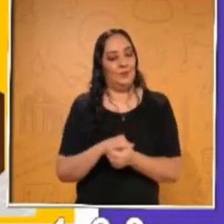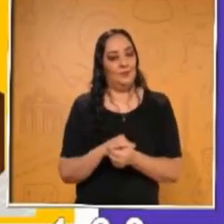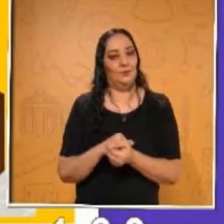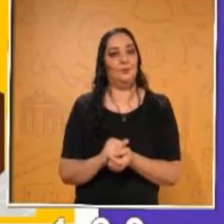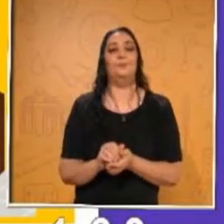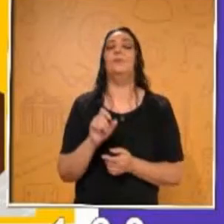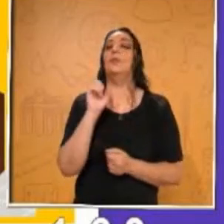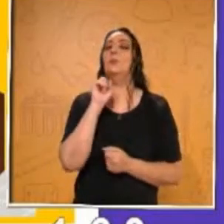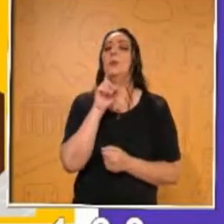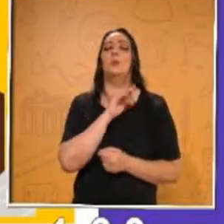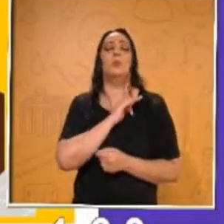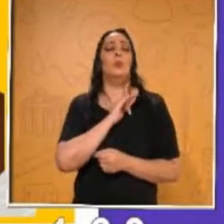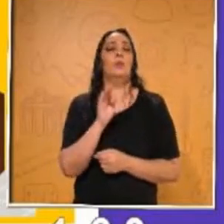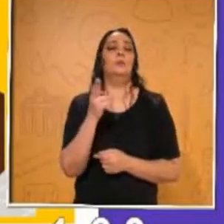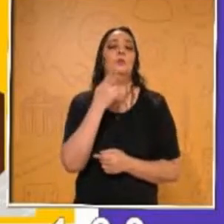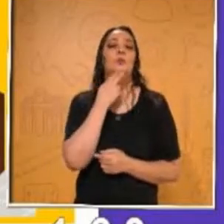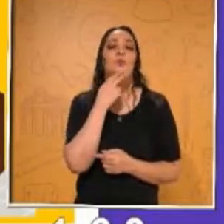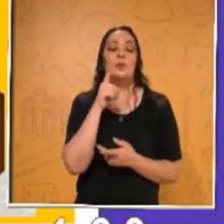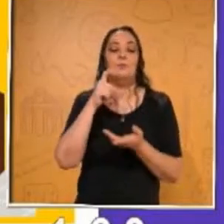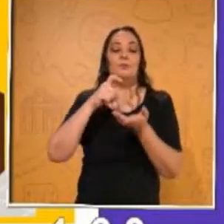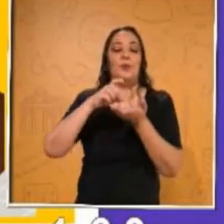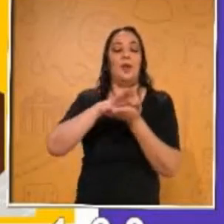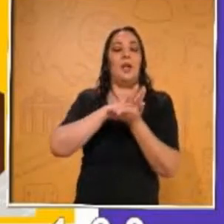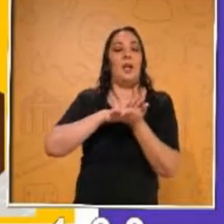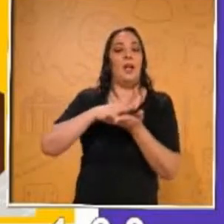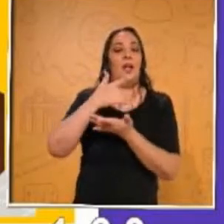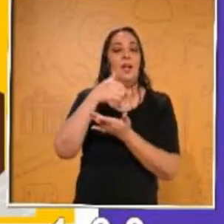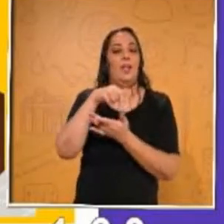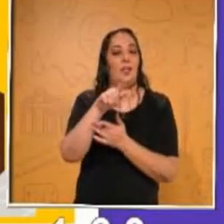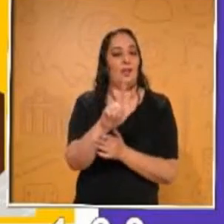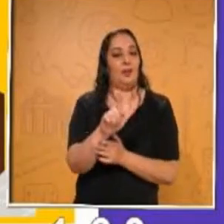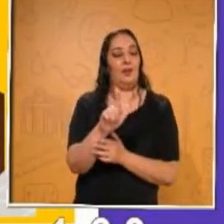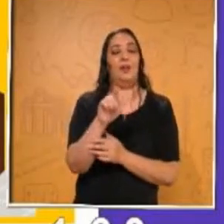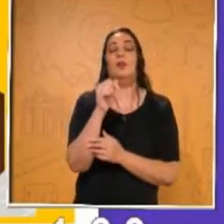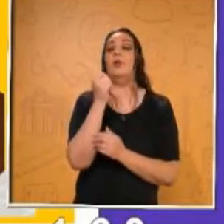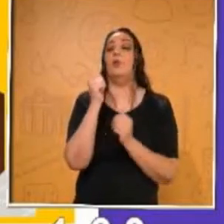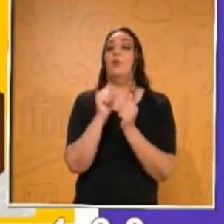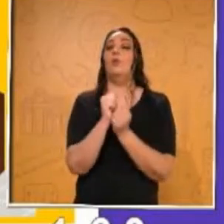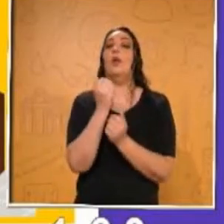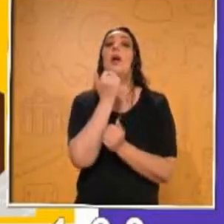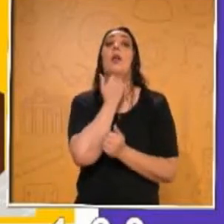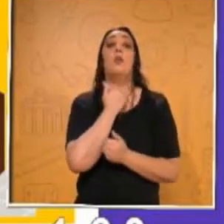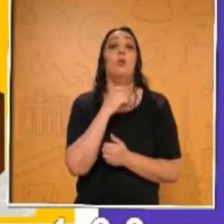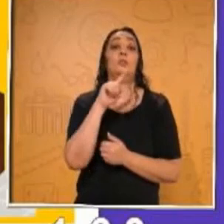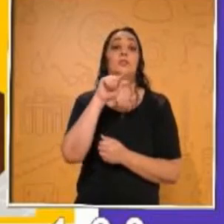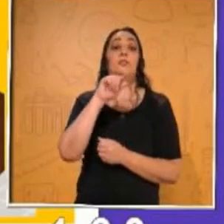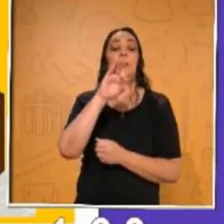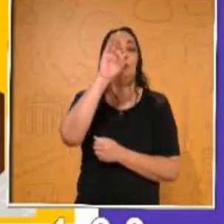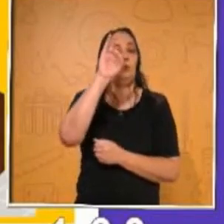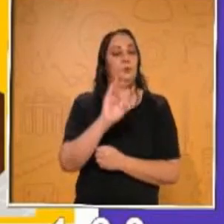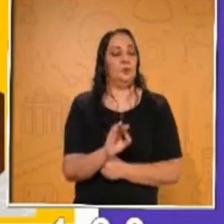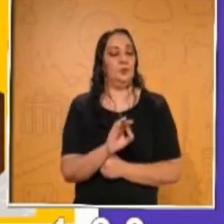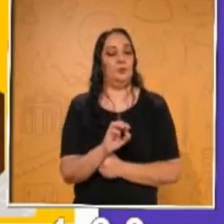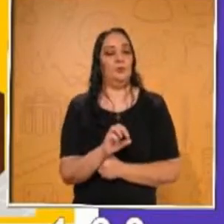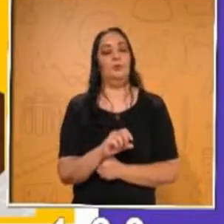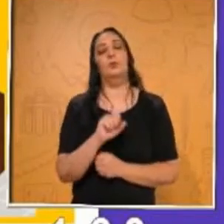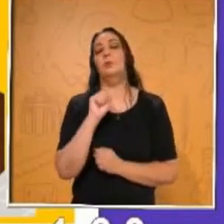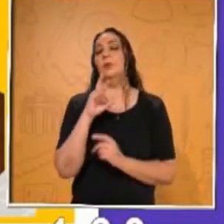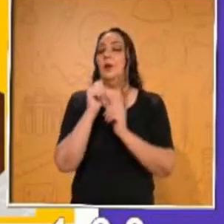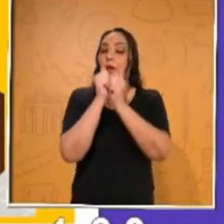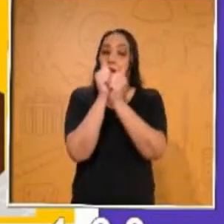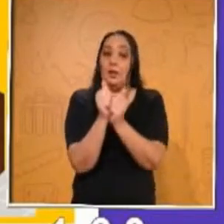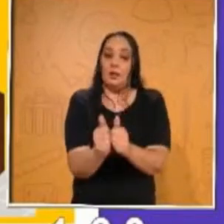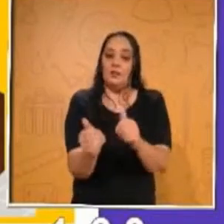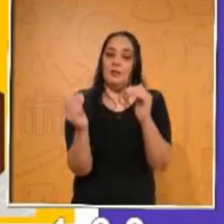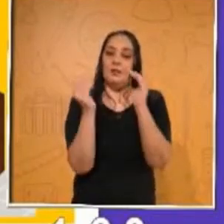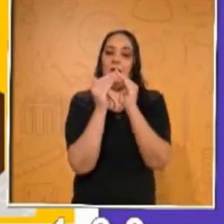O bien, usa solución a base de alcohol, gel al 70%. Número tres, resguardo en casa. En